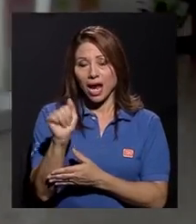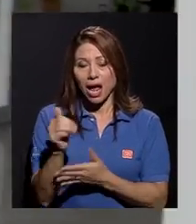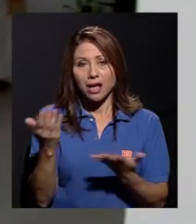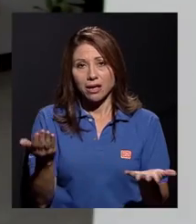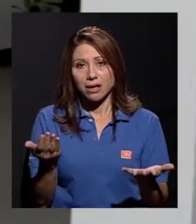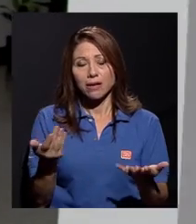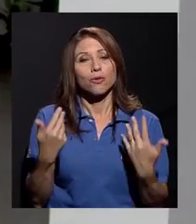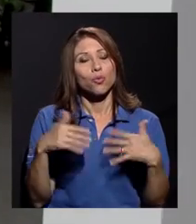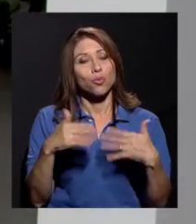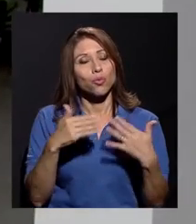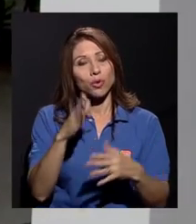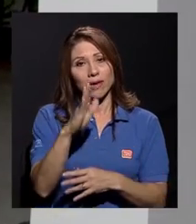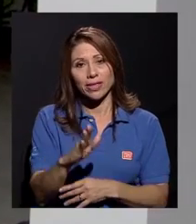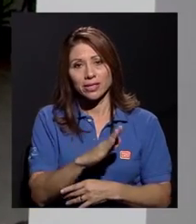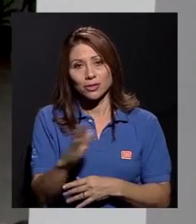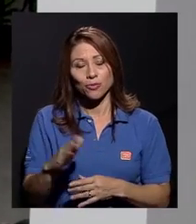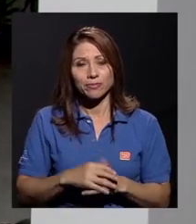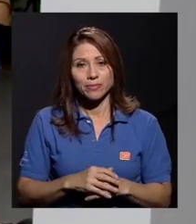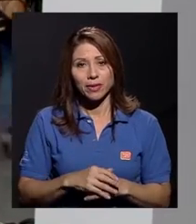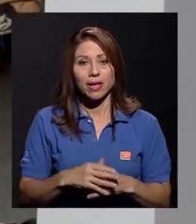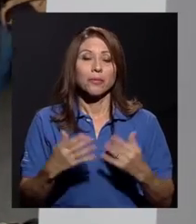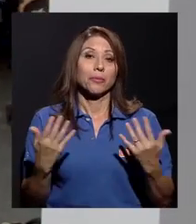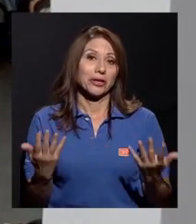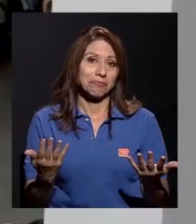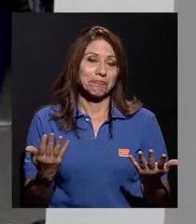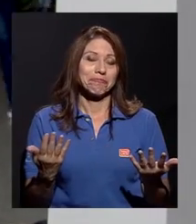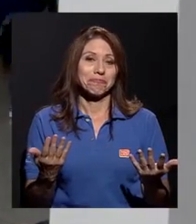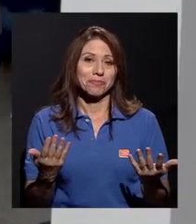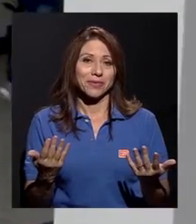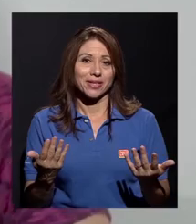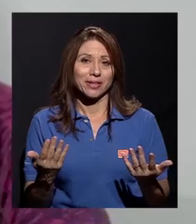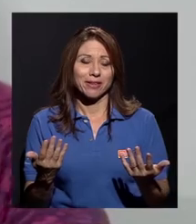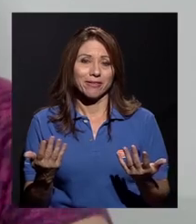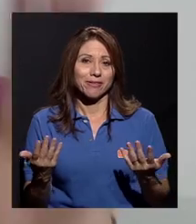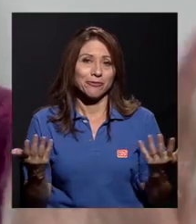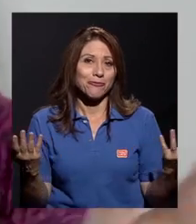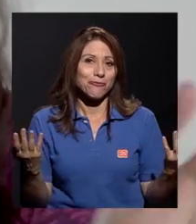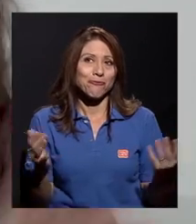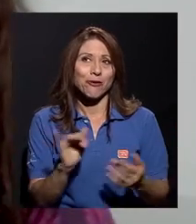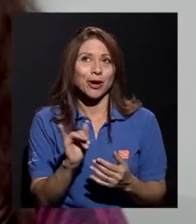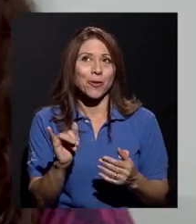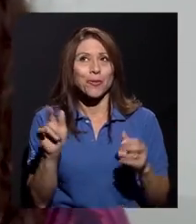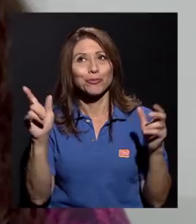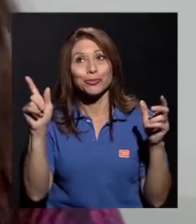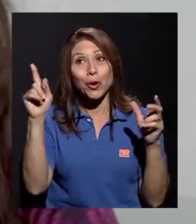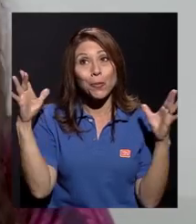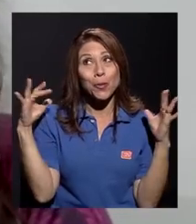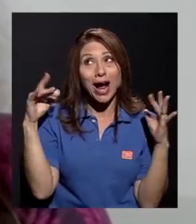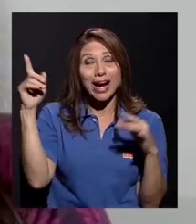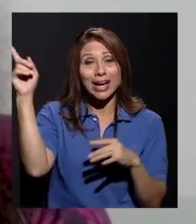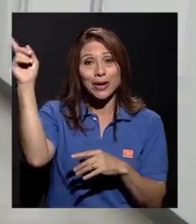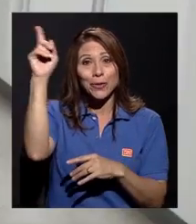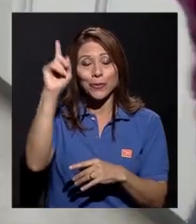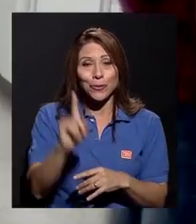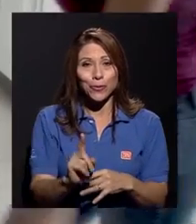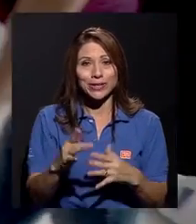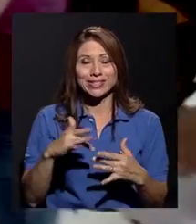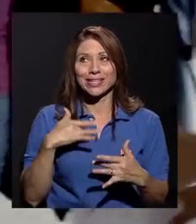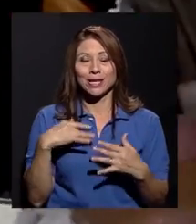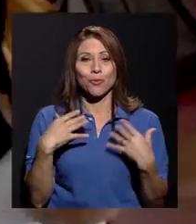este, dio una gran bendición. Claro, fue como un ángel caído del cielo porque